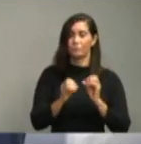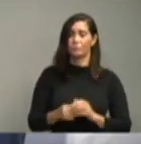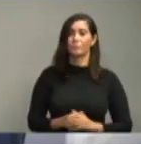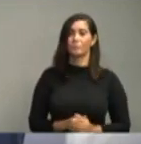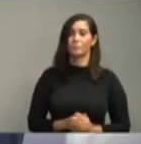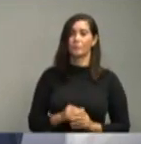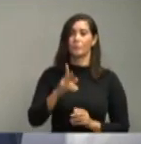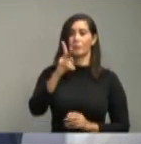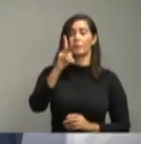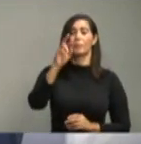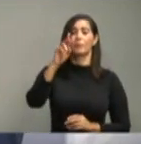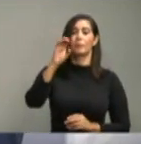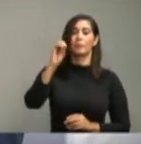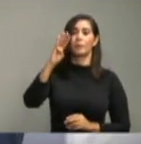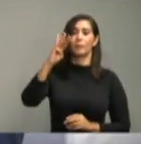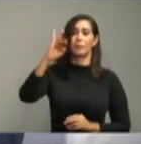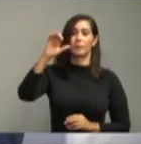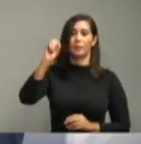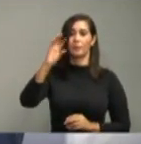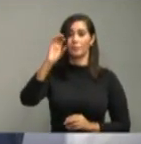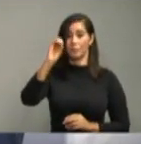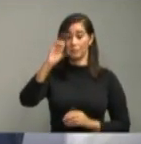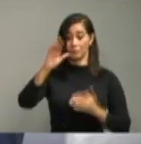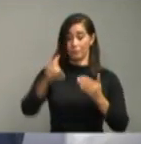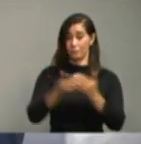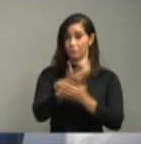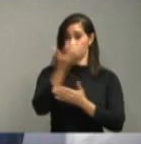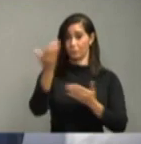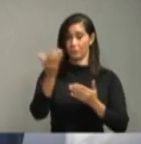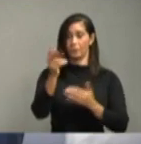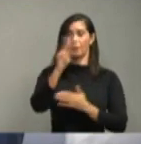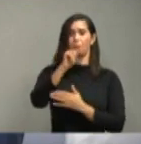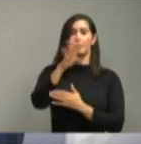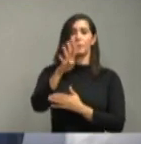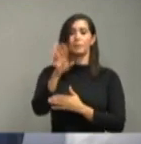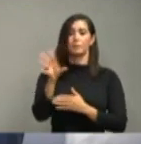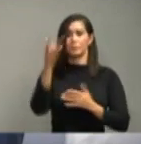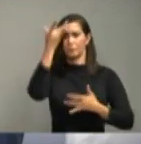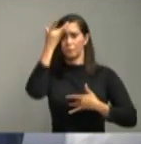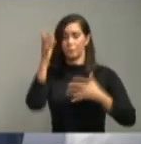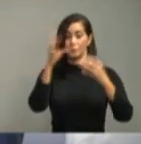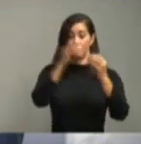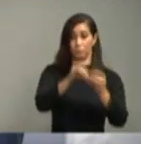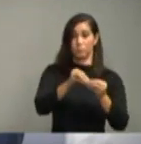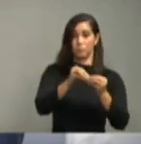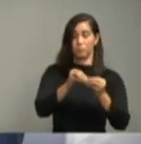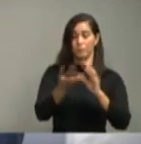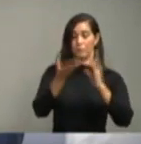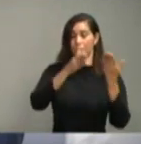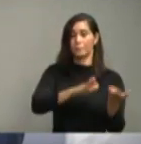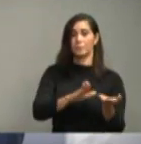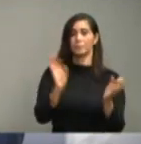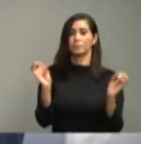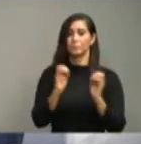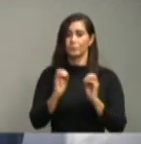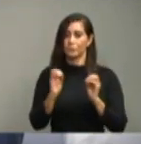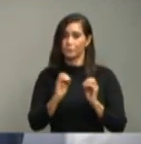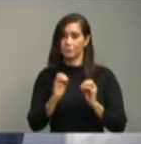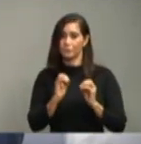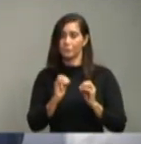Peravia, 0 casos nuevos, 25 acumulados, cero fallecimiento.